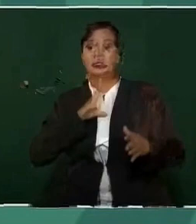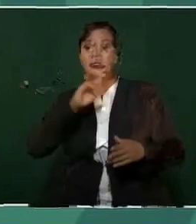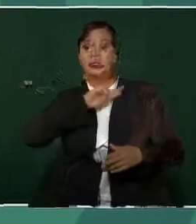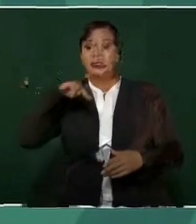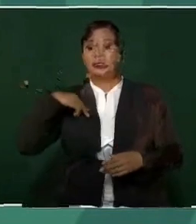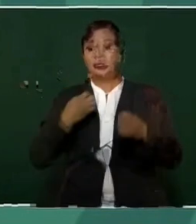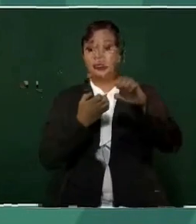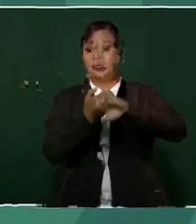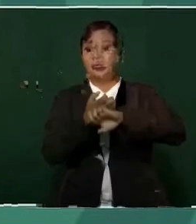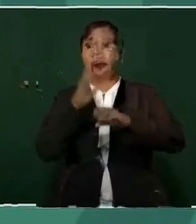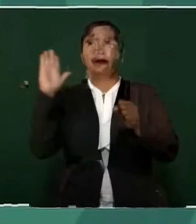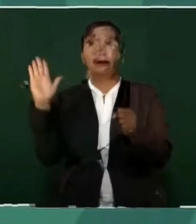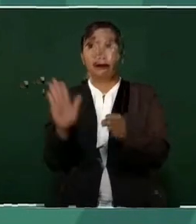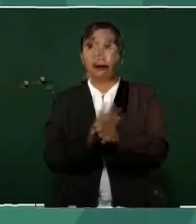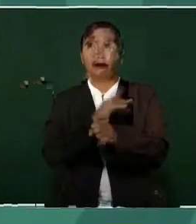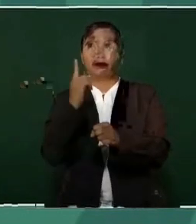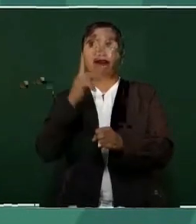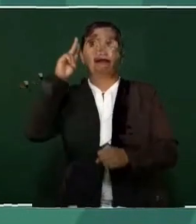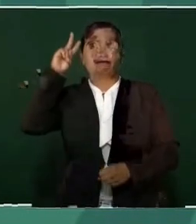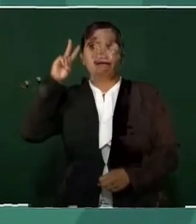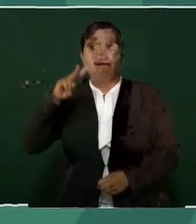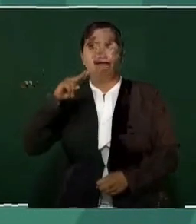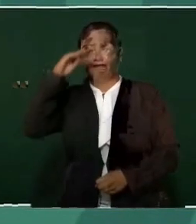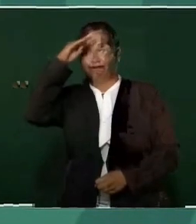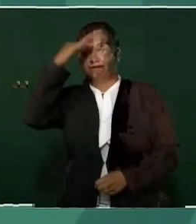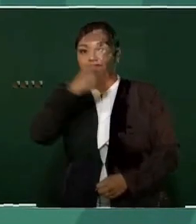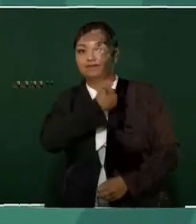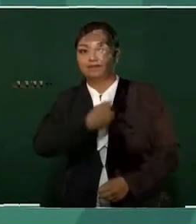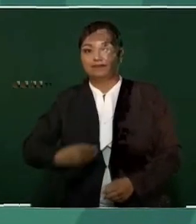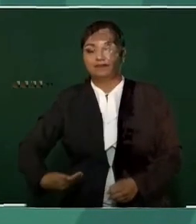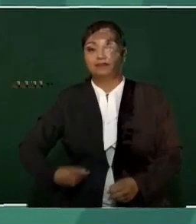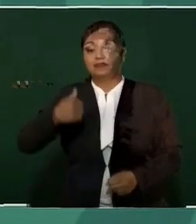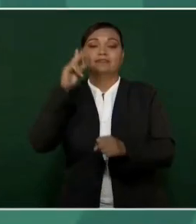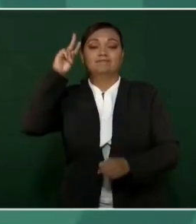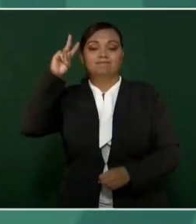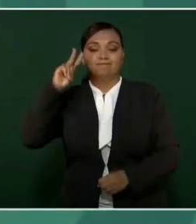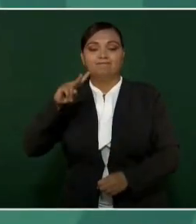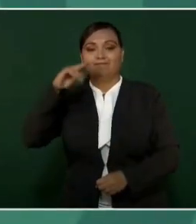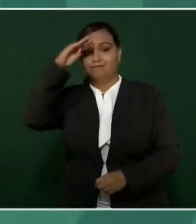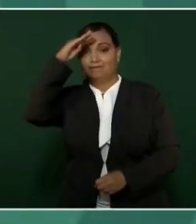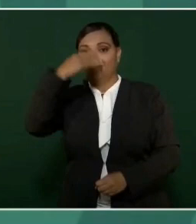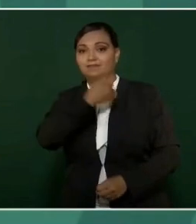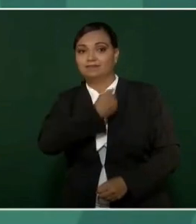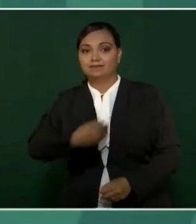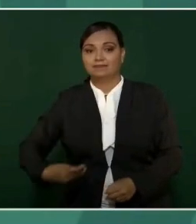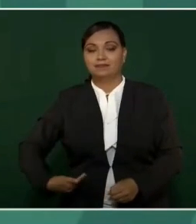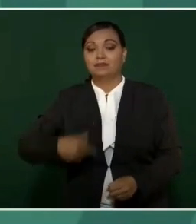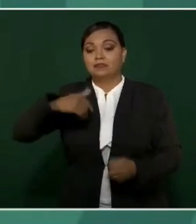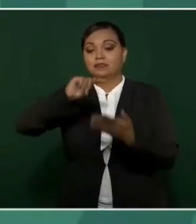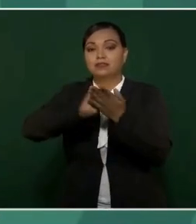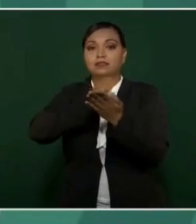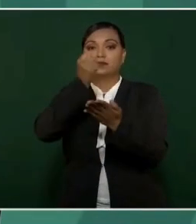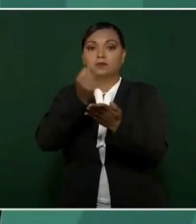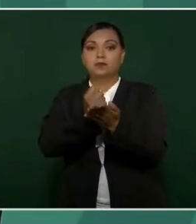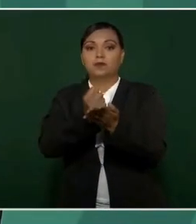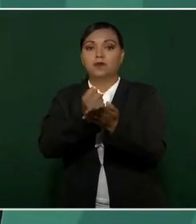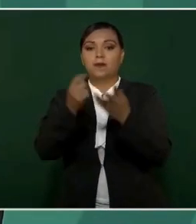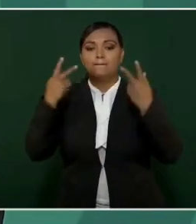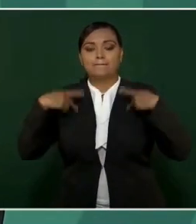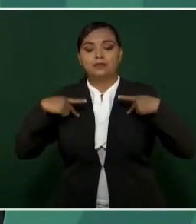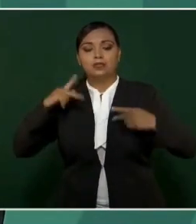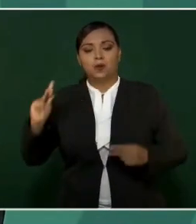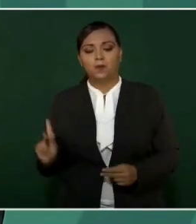Porque efectivamente, señor presidente, Tamaulipas es un pueblo